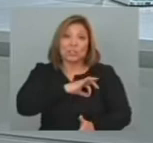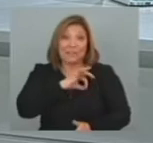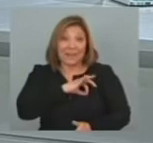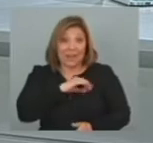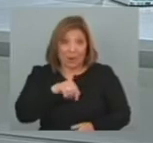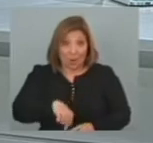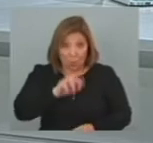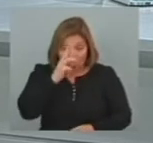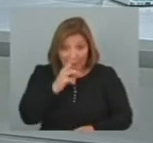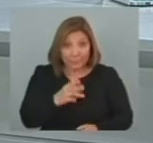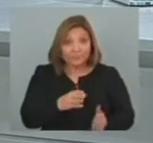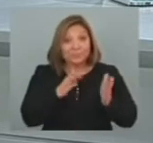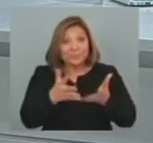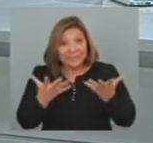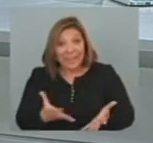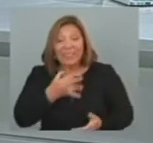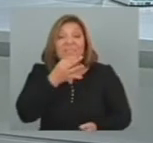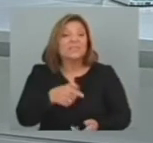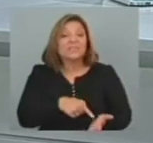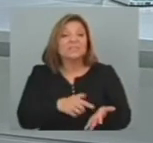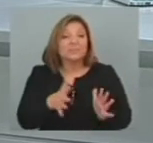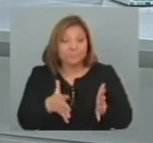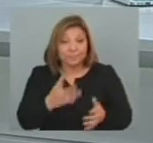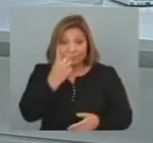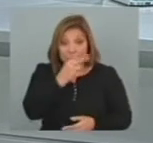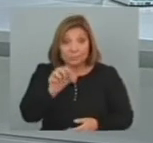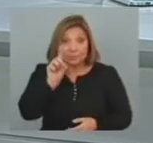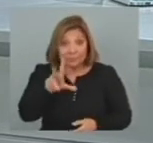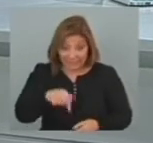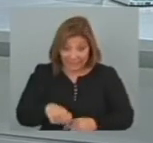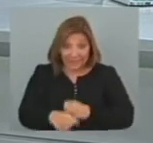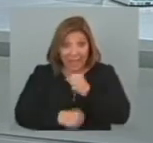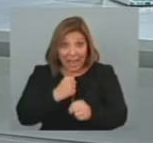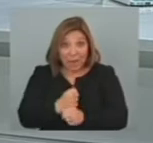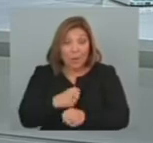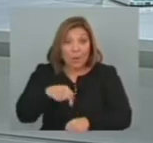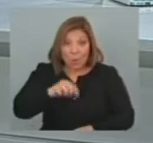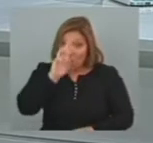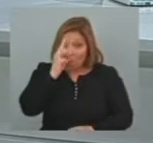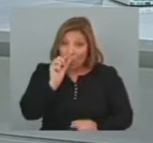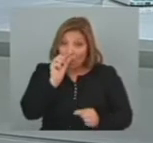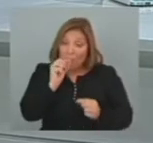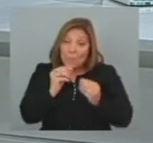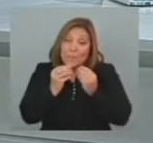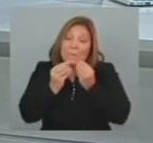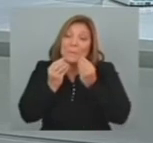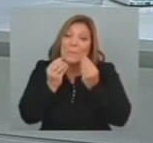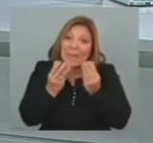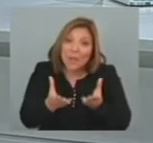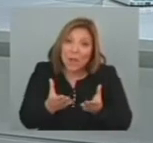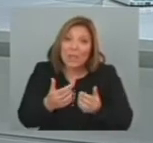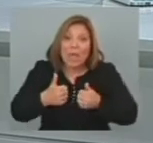Del Uruguay Esto significa Que en el año 2013 En este año El país Ha tenido Una leve Mejora En la